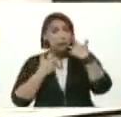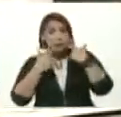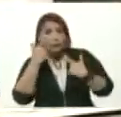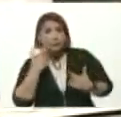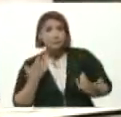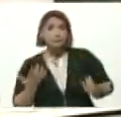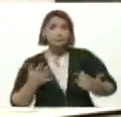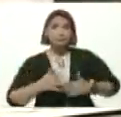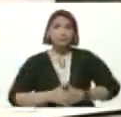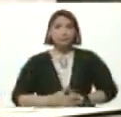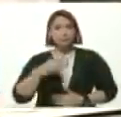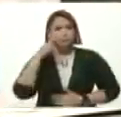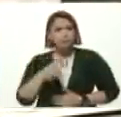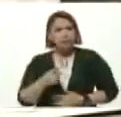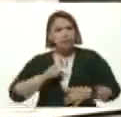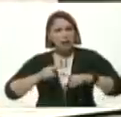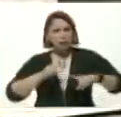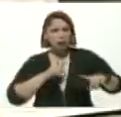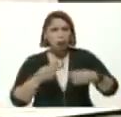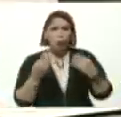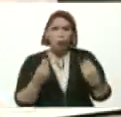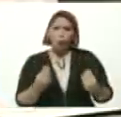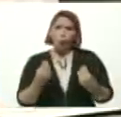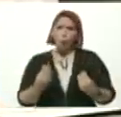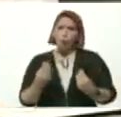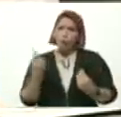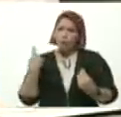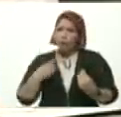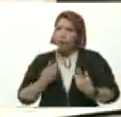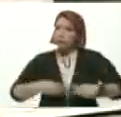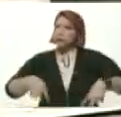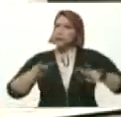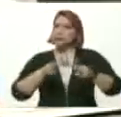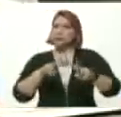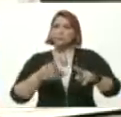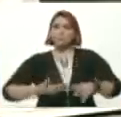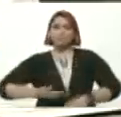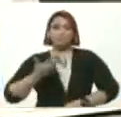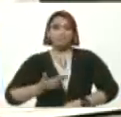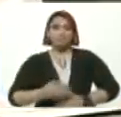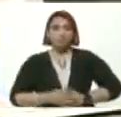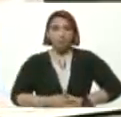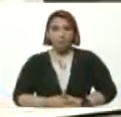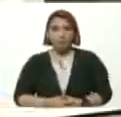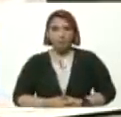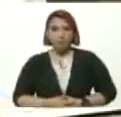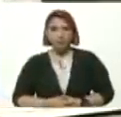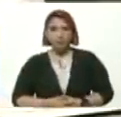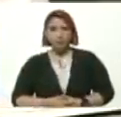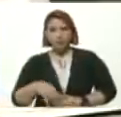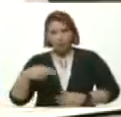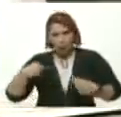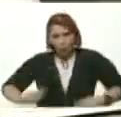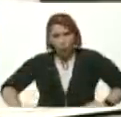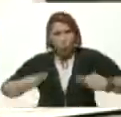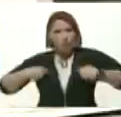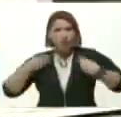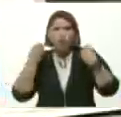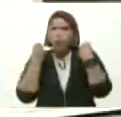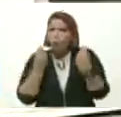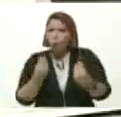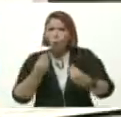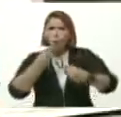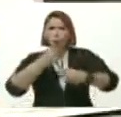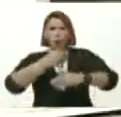Ve Estas Acciones De Verdad Tienen Un Valor Muy Importante Para El Ser Humano Como Los